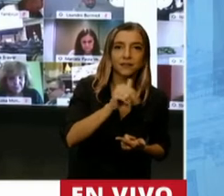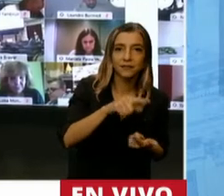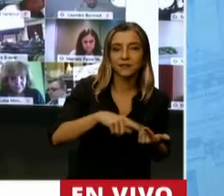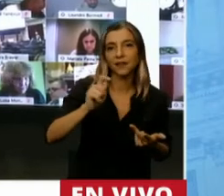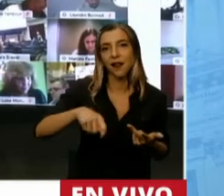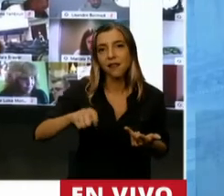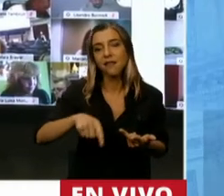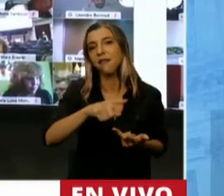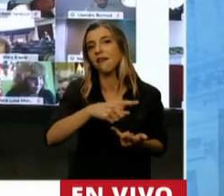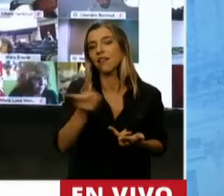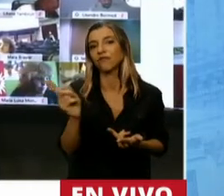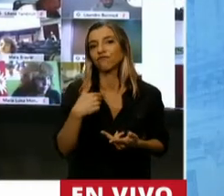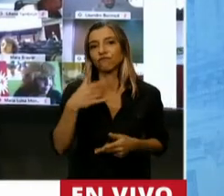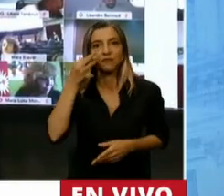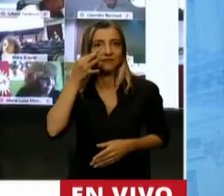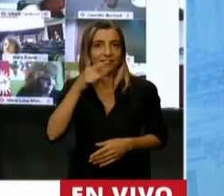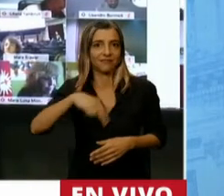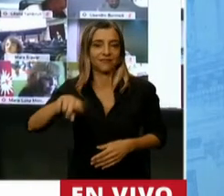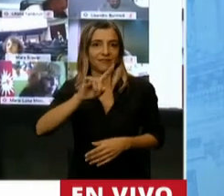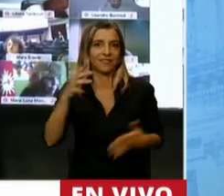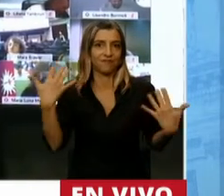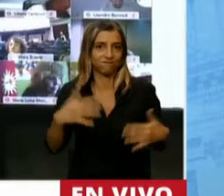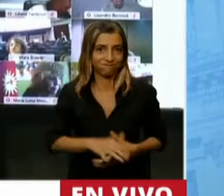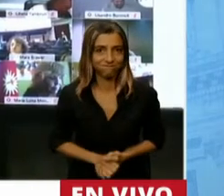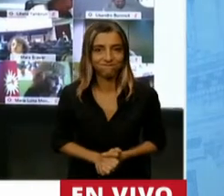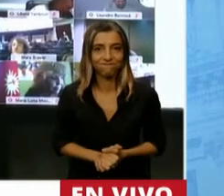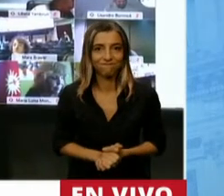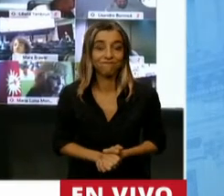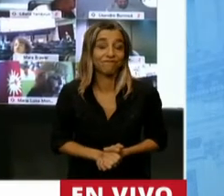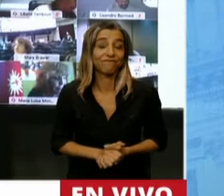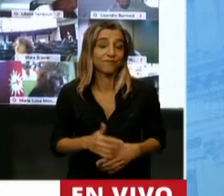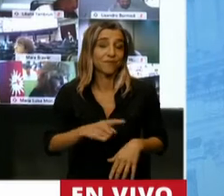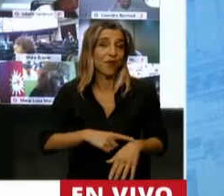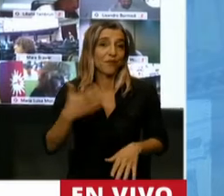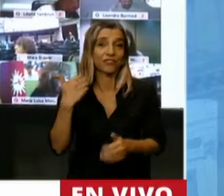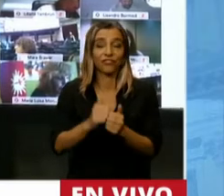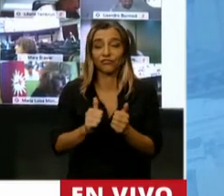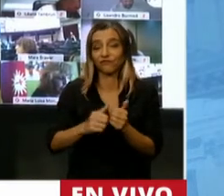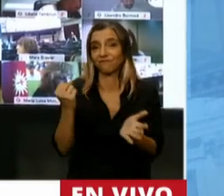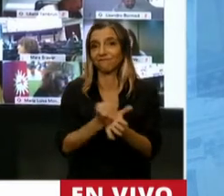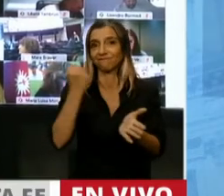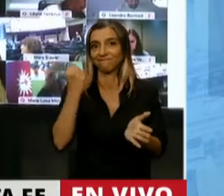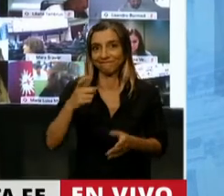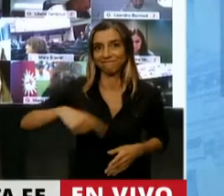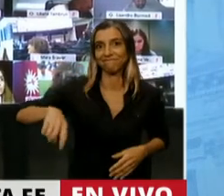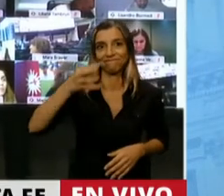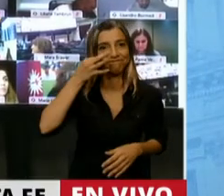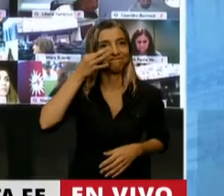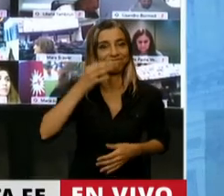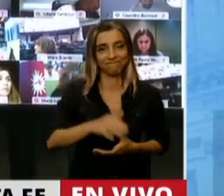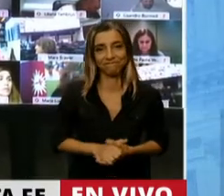ellos han sido testigos directos de esta gesta, de este hecho histórico que estamos tratando justamente